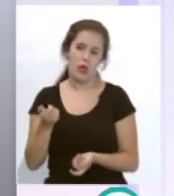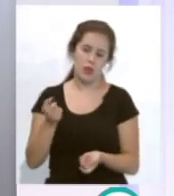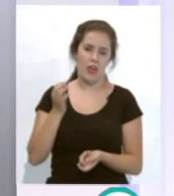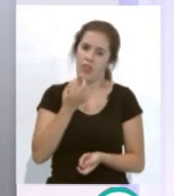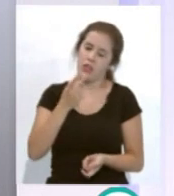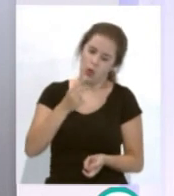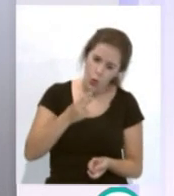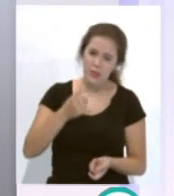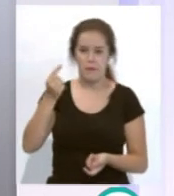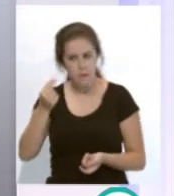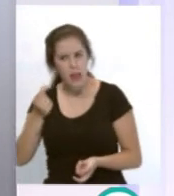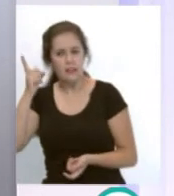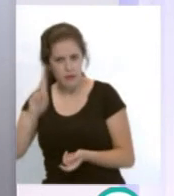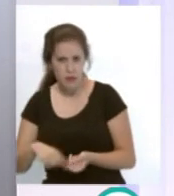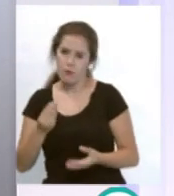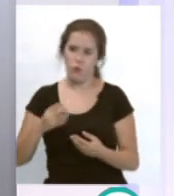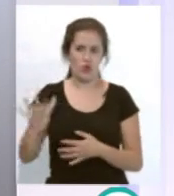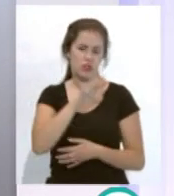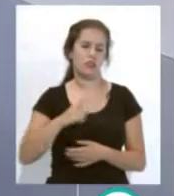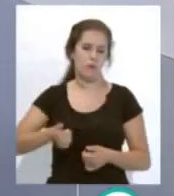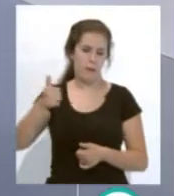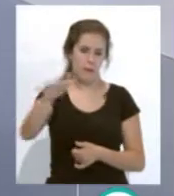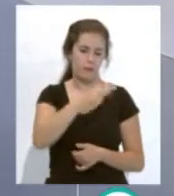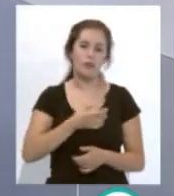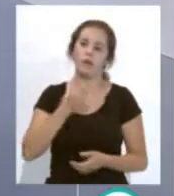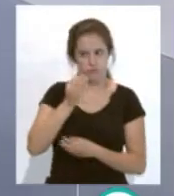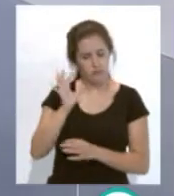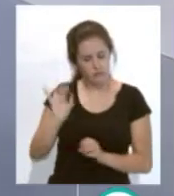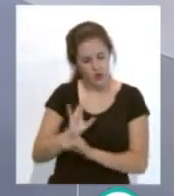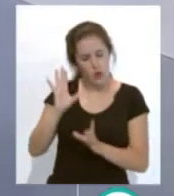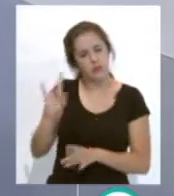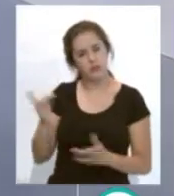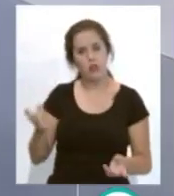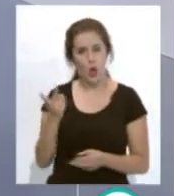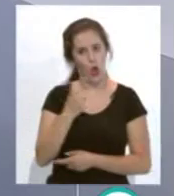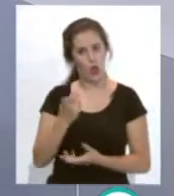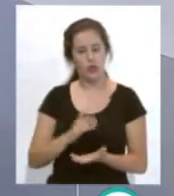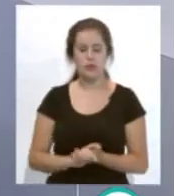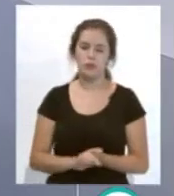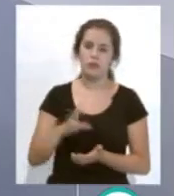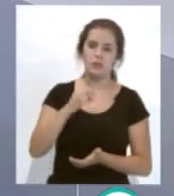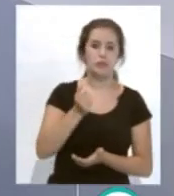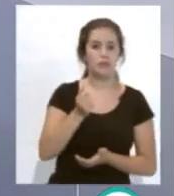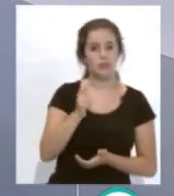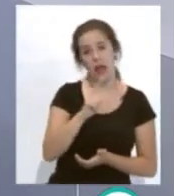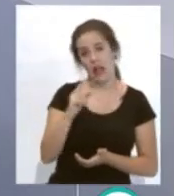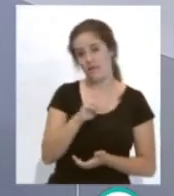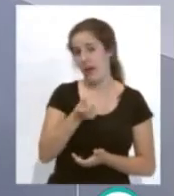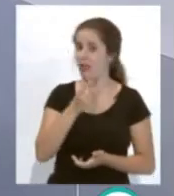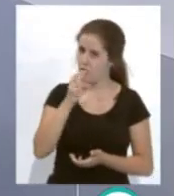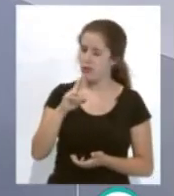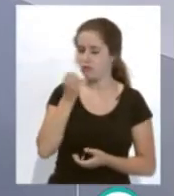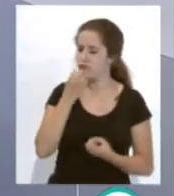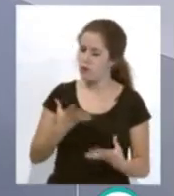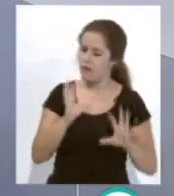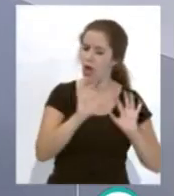y de muchos sitios más, Antonio Navarrete que es para comérselo. Por supuesto que sí, dos, tanto Enrique como Salvador, creo que están haciéndole muy bien